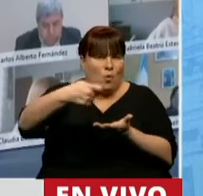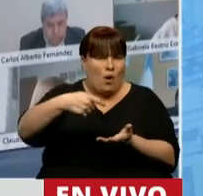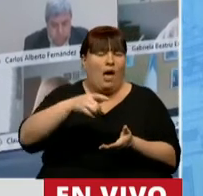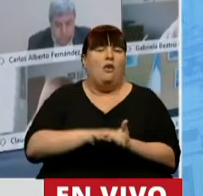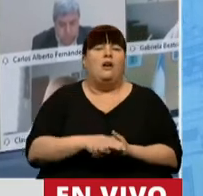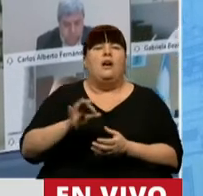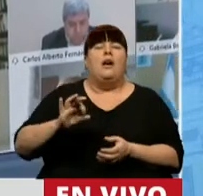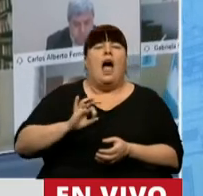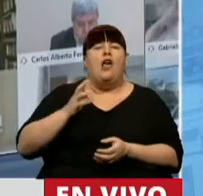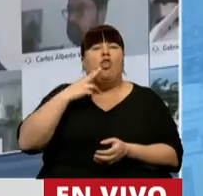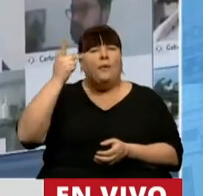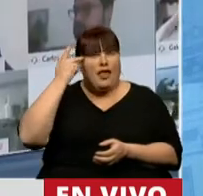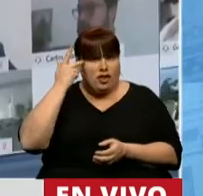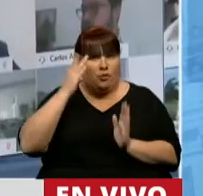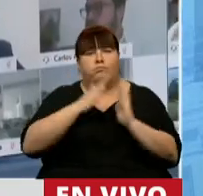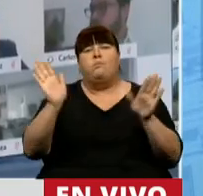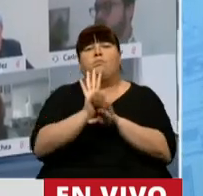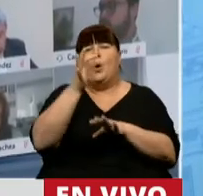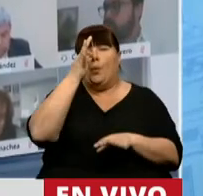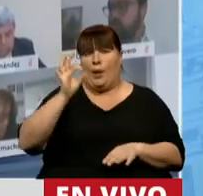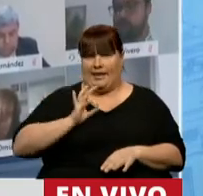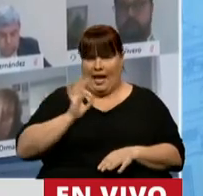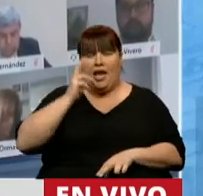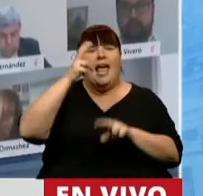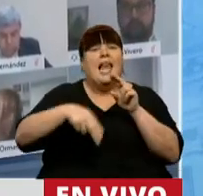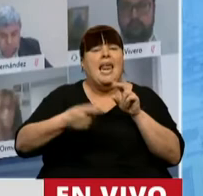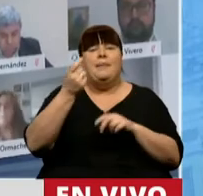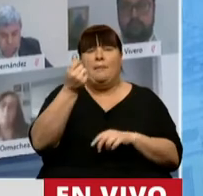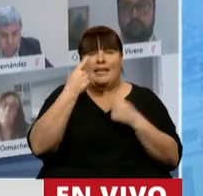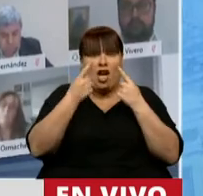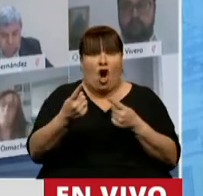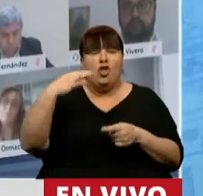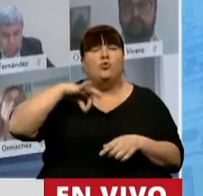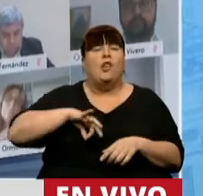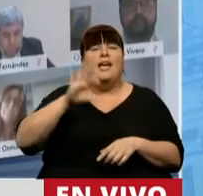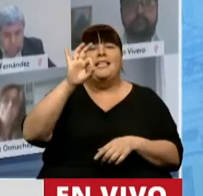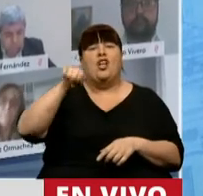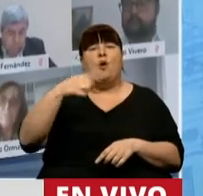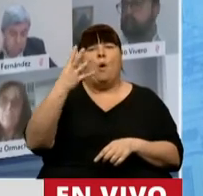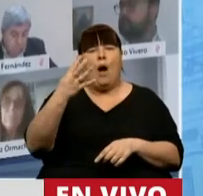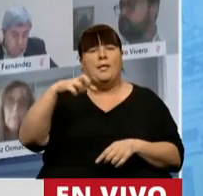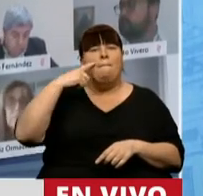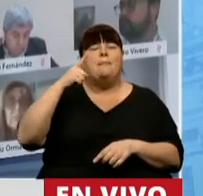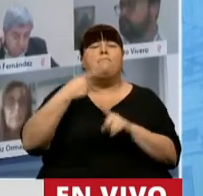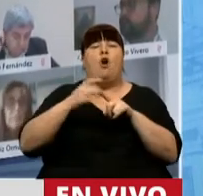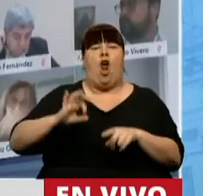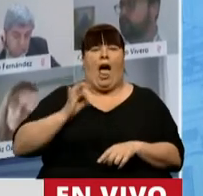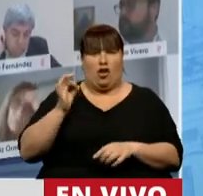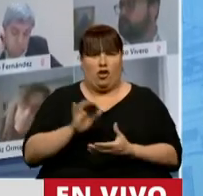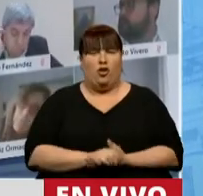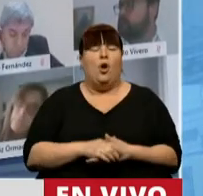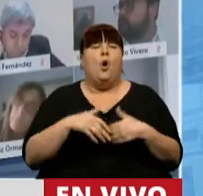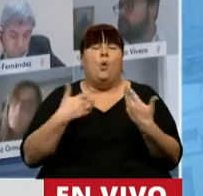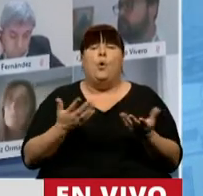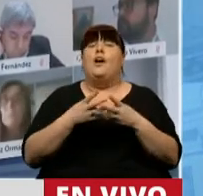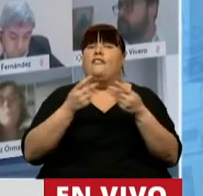esos esquemas en 2018, decir, 20 años. El límite en el importe a reconocer como ingreso será del 0,4 del PIB por año. Bueno,